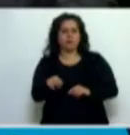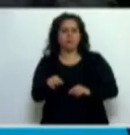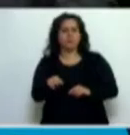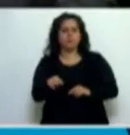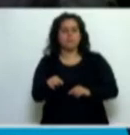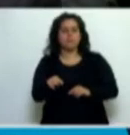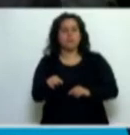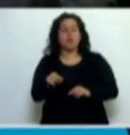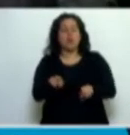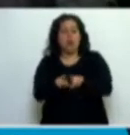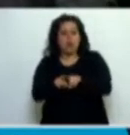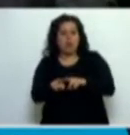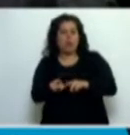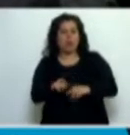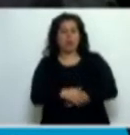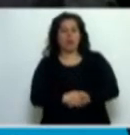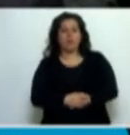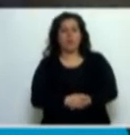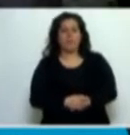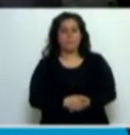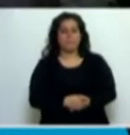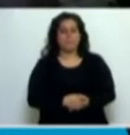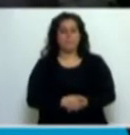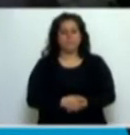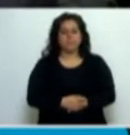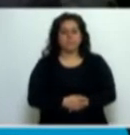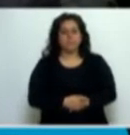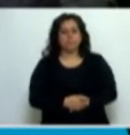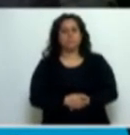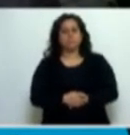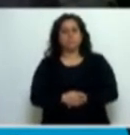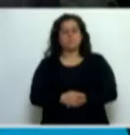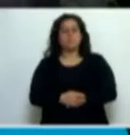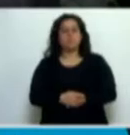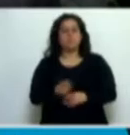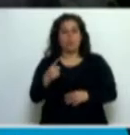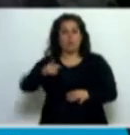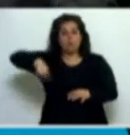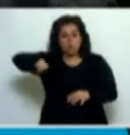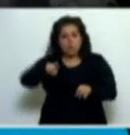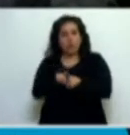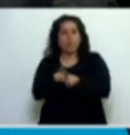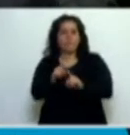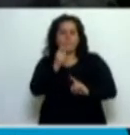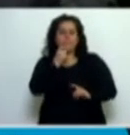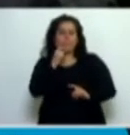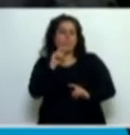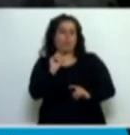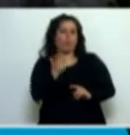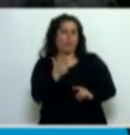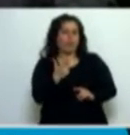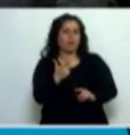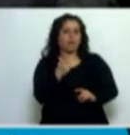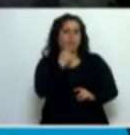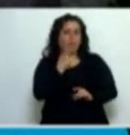despliegan su aparato de hostigamiento cuando no ha habido, en